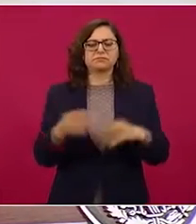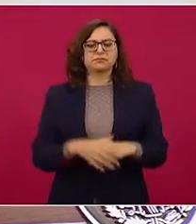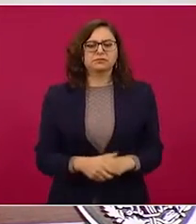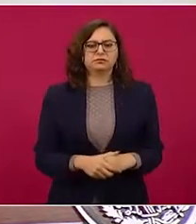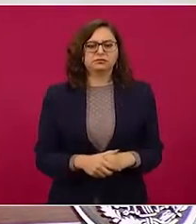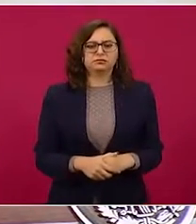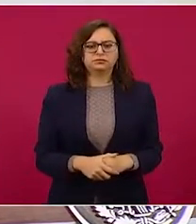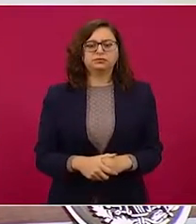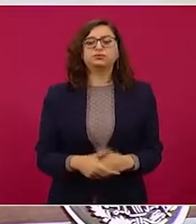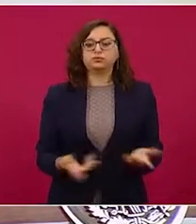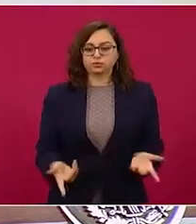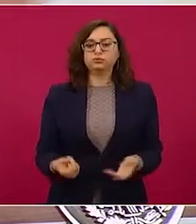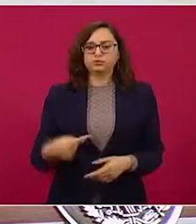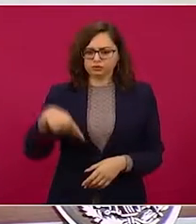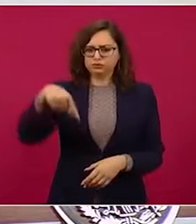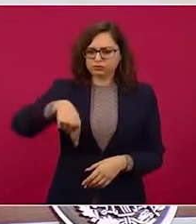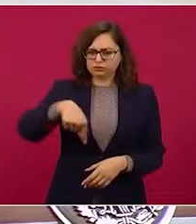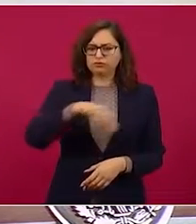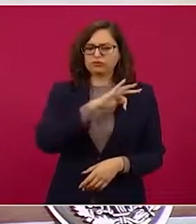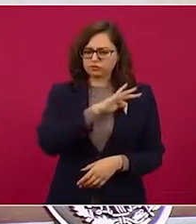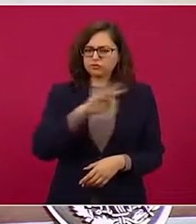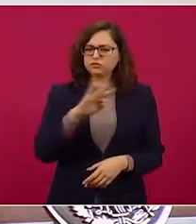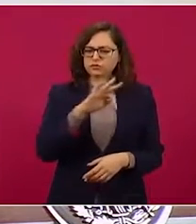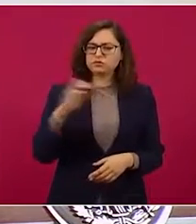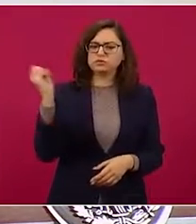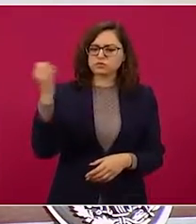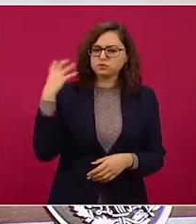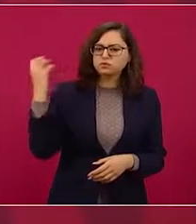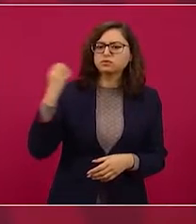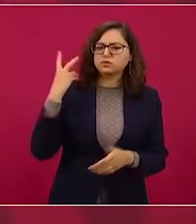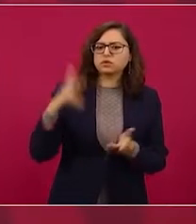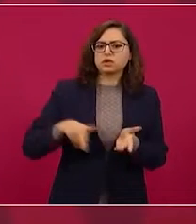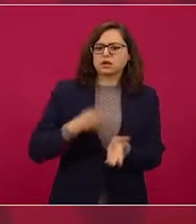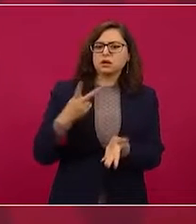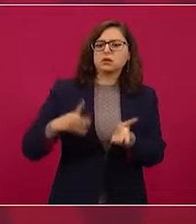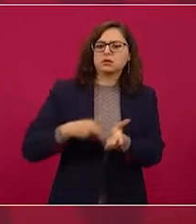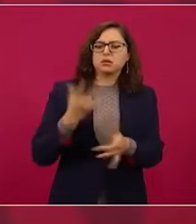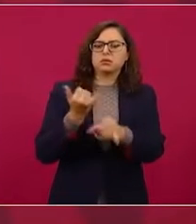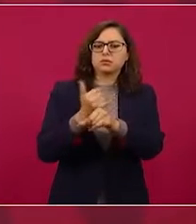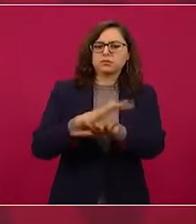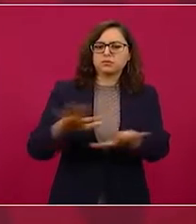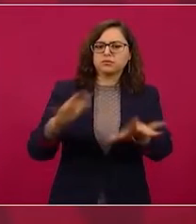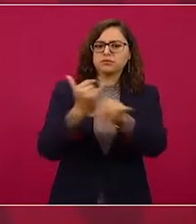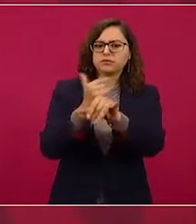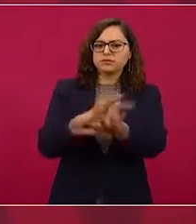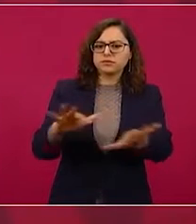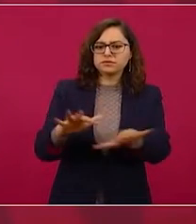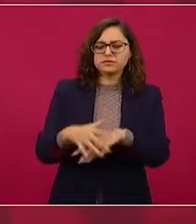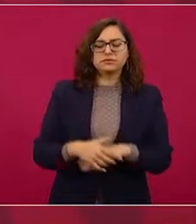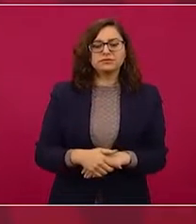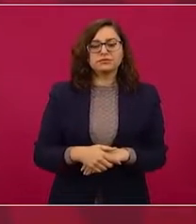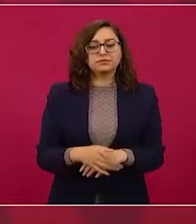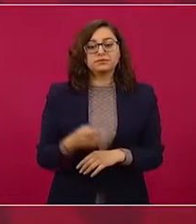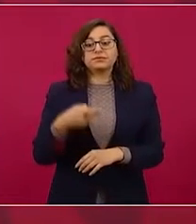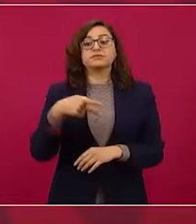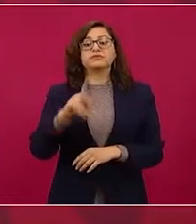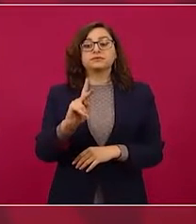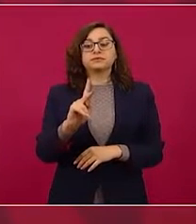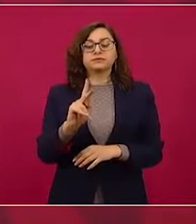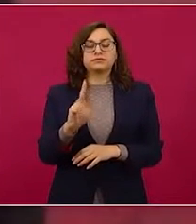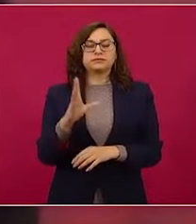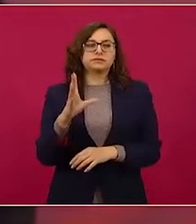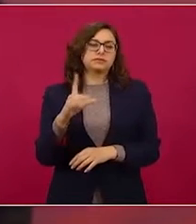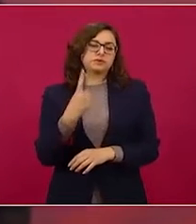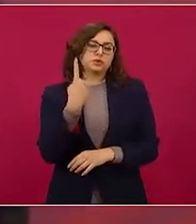hicimos, estar haciendo recomendaciones. Pero hay una cuestión especial,